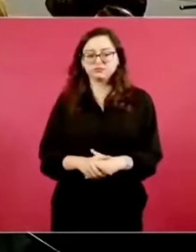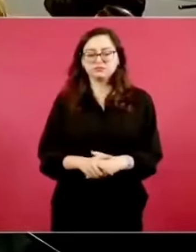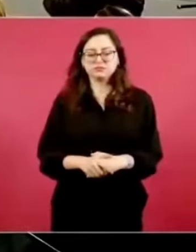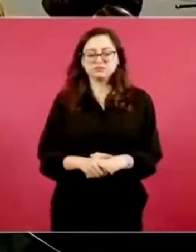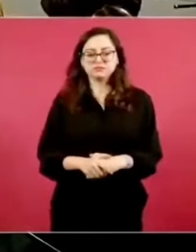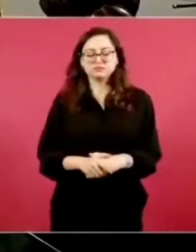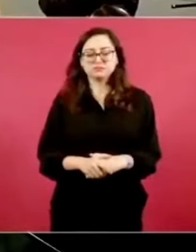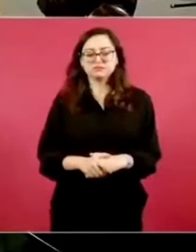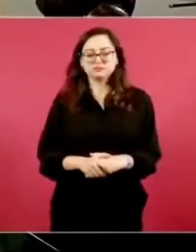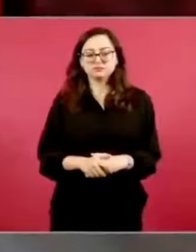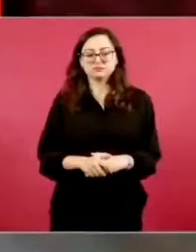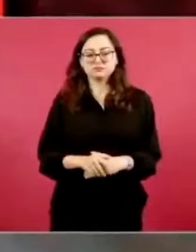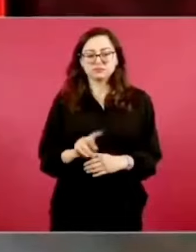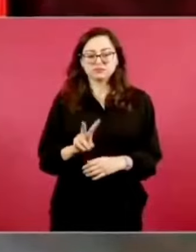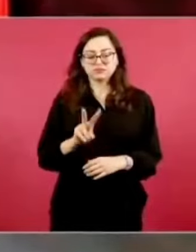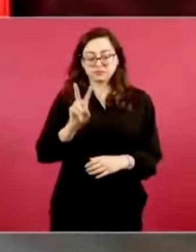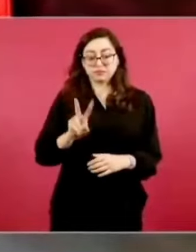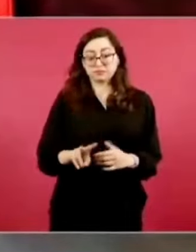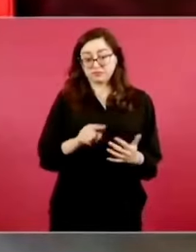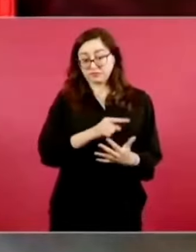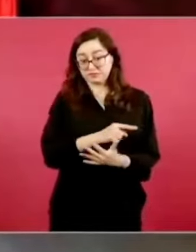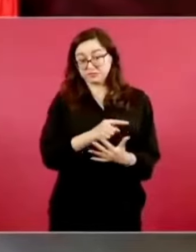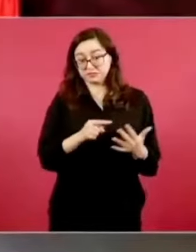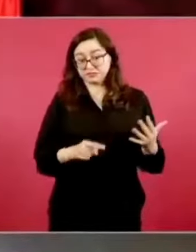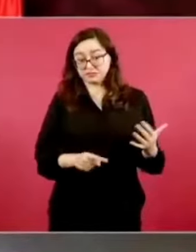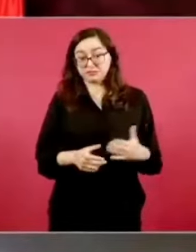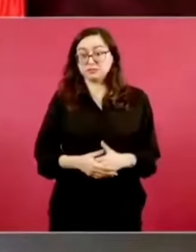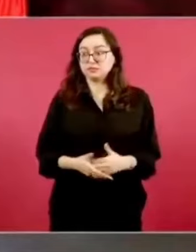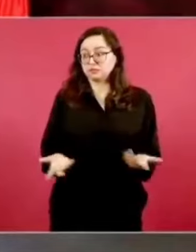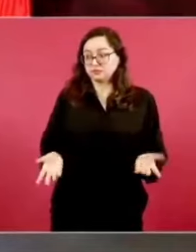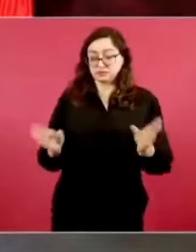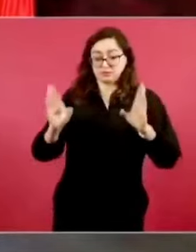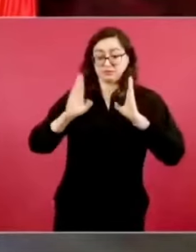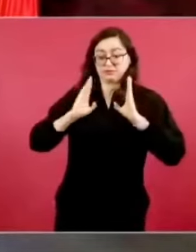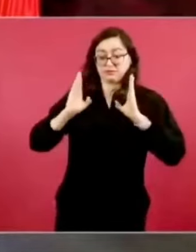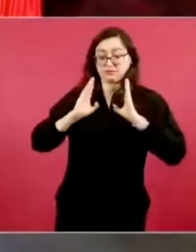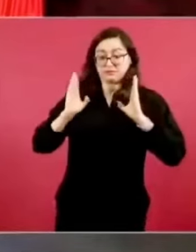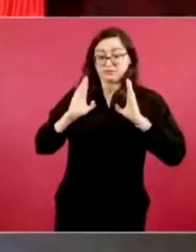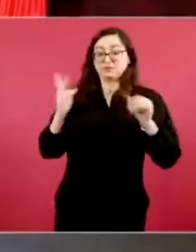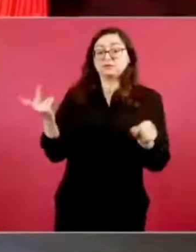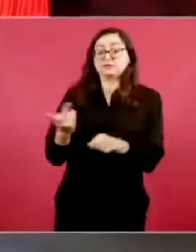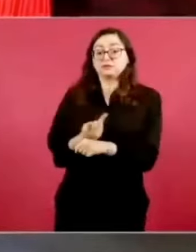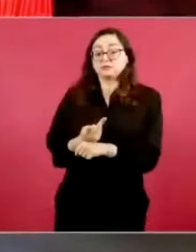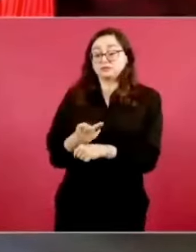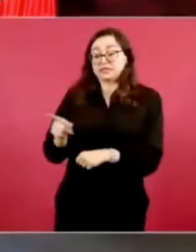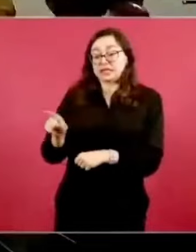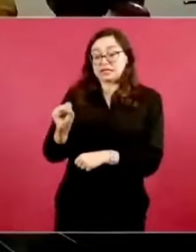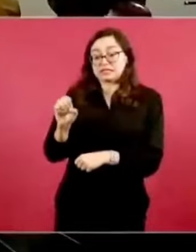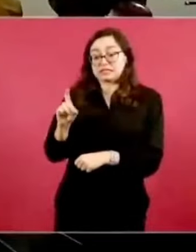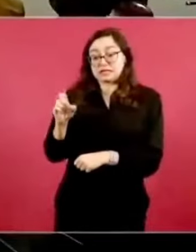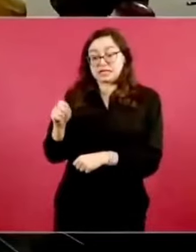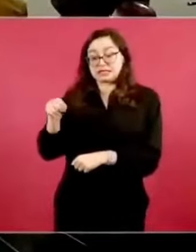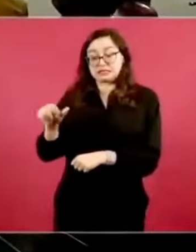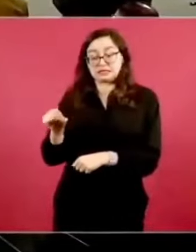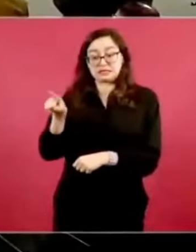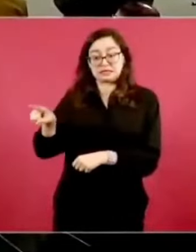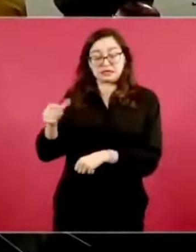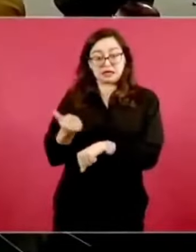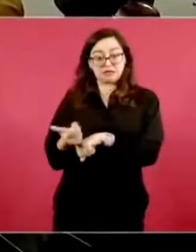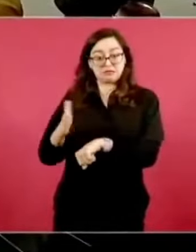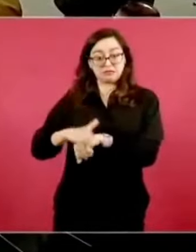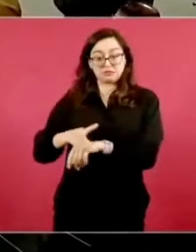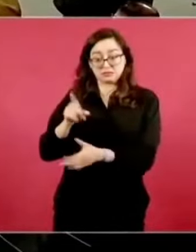todo esto. Sobre todo el asunto de los militares, que la defensa ha ido mucho en contra de esta administración por las